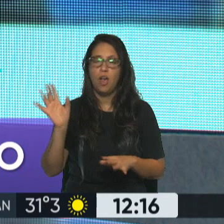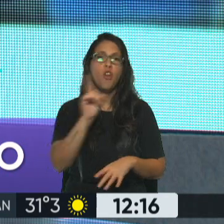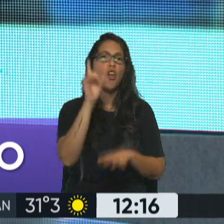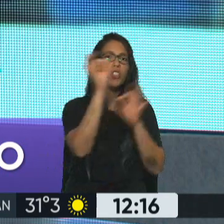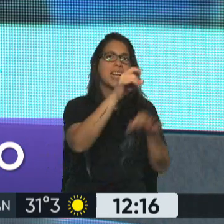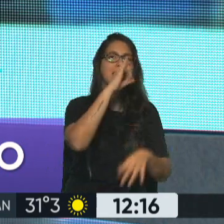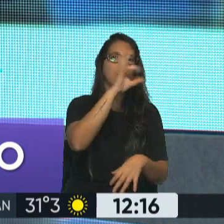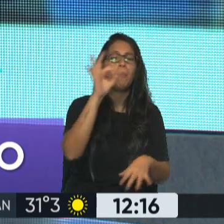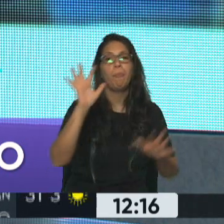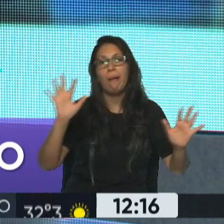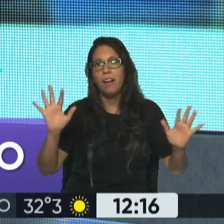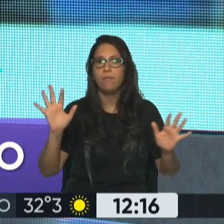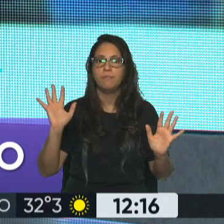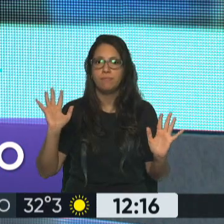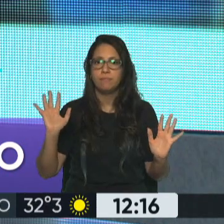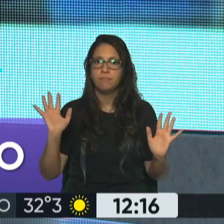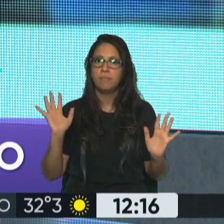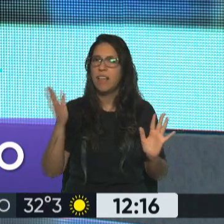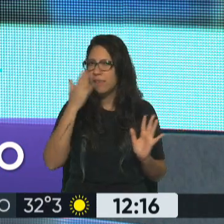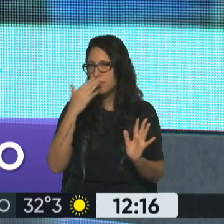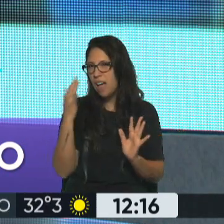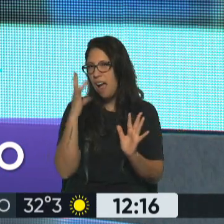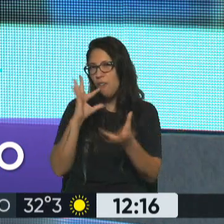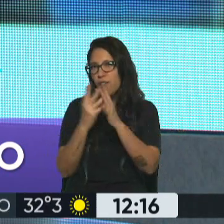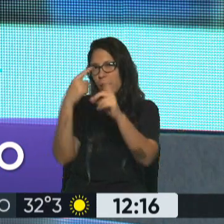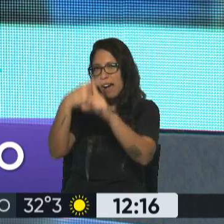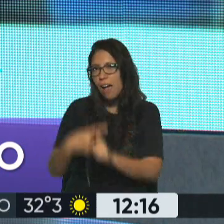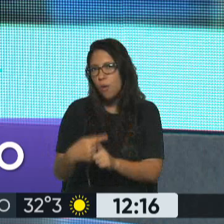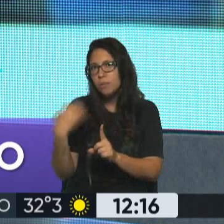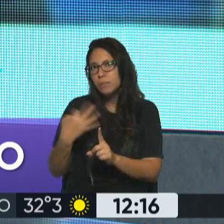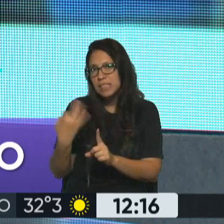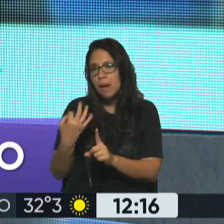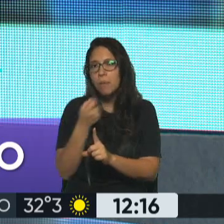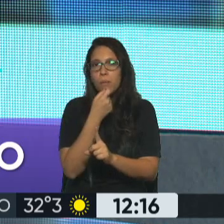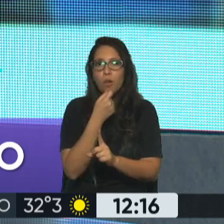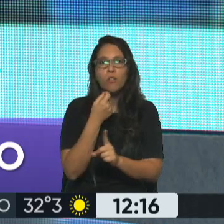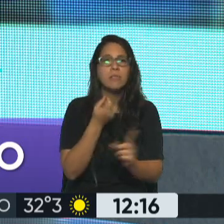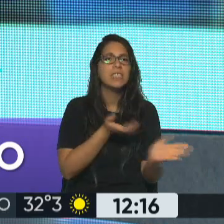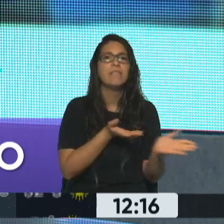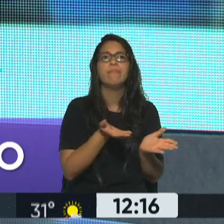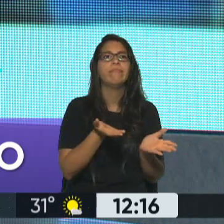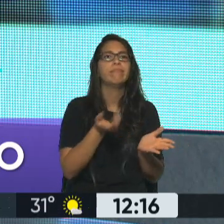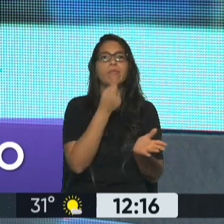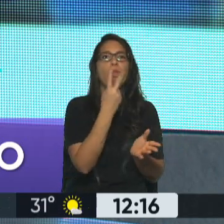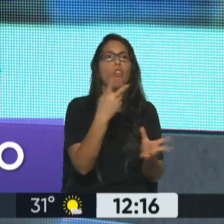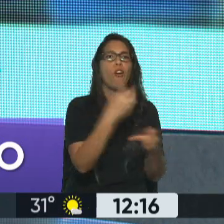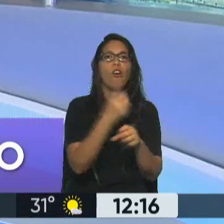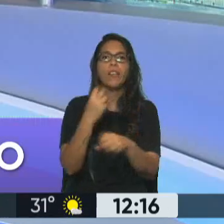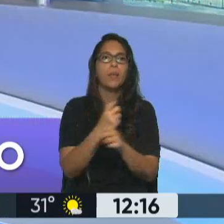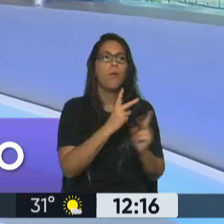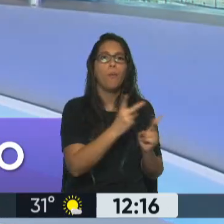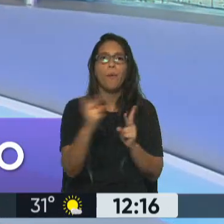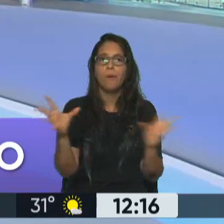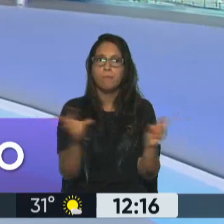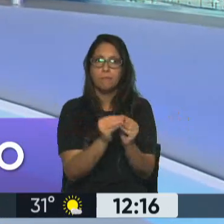¿Habrá algún sistema especial para la sumatoria de servicios, para la persona que toma, no sé, dos colectivos y un tren? Se está